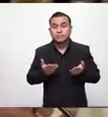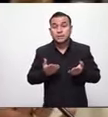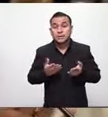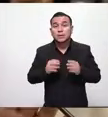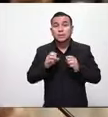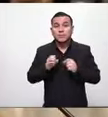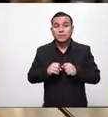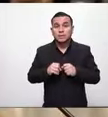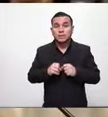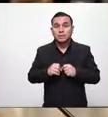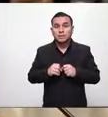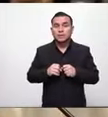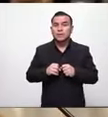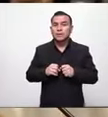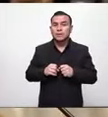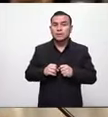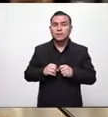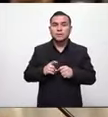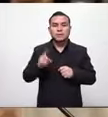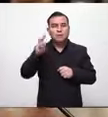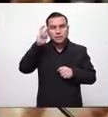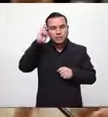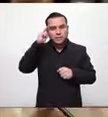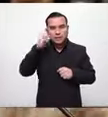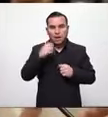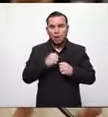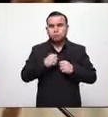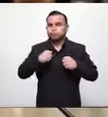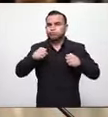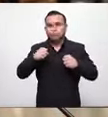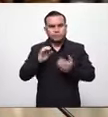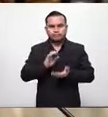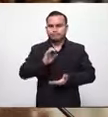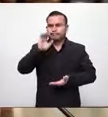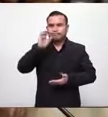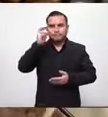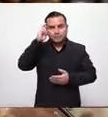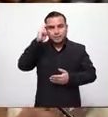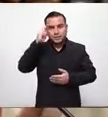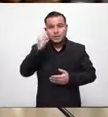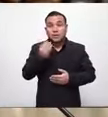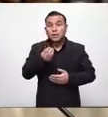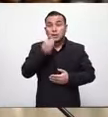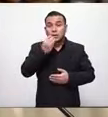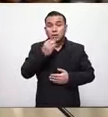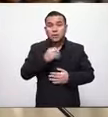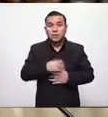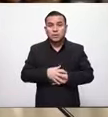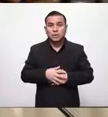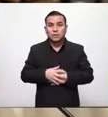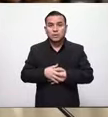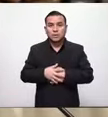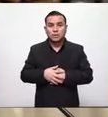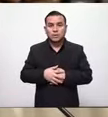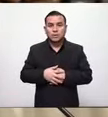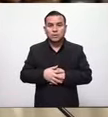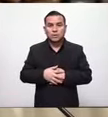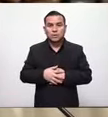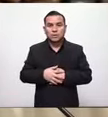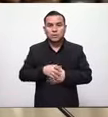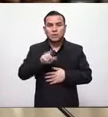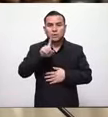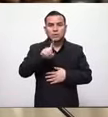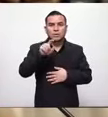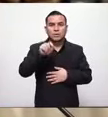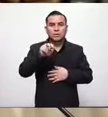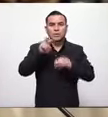sobrevivir no vamos a hablar de engordar o crecer van a sobrevivir perdón que te interrumpa 1.7